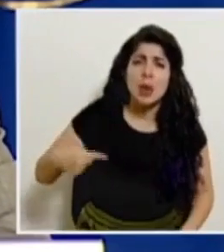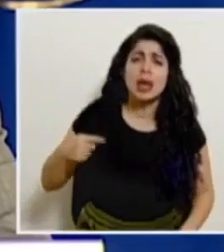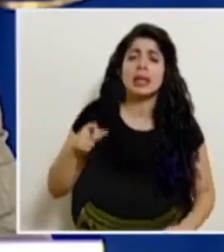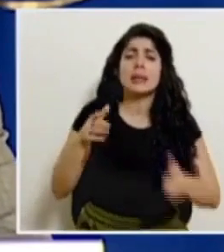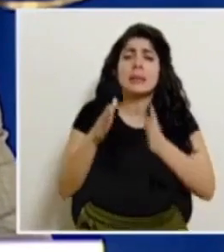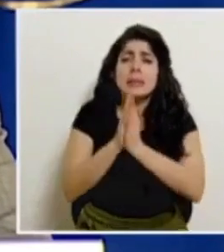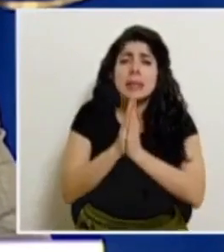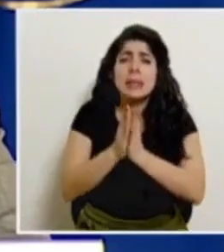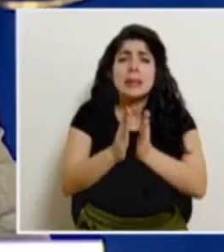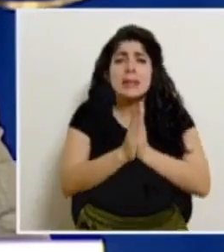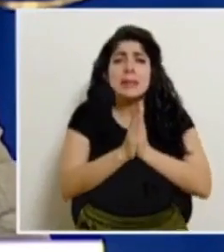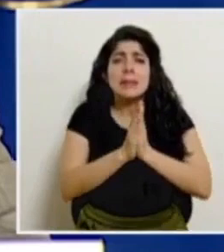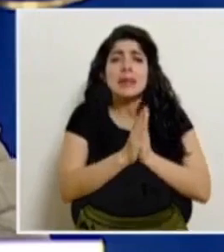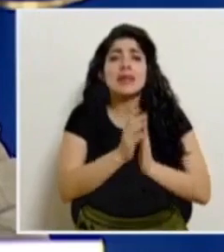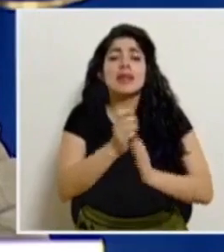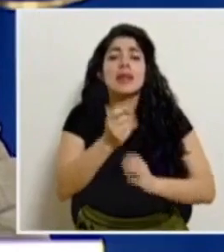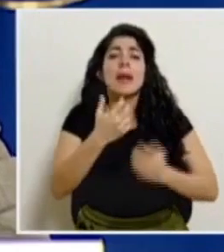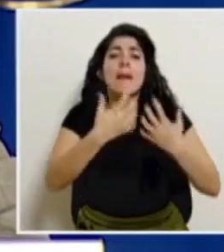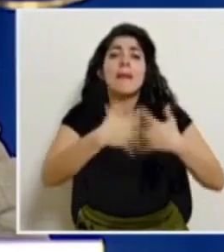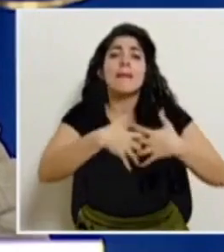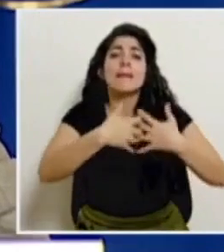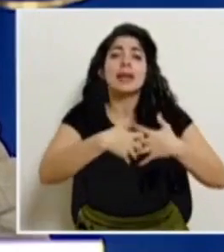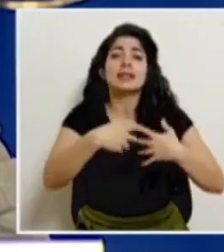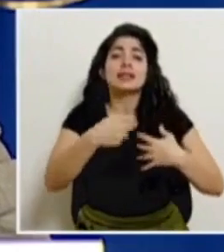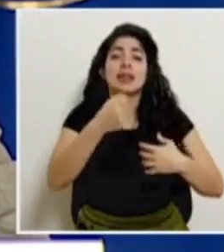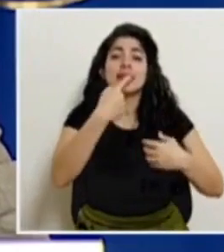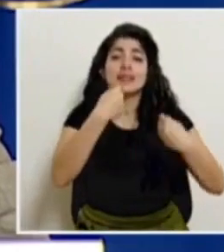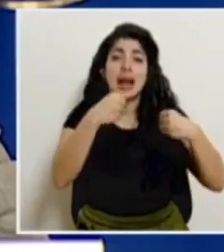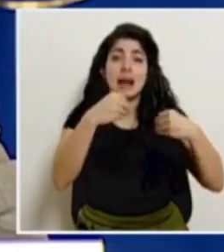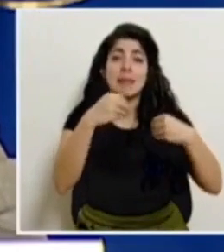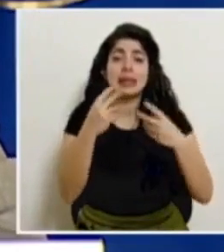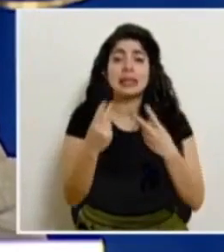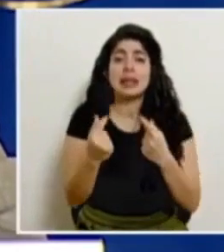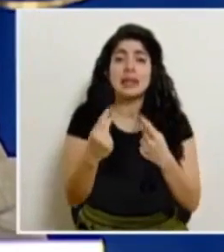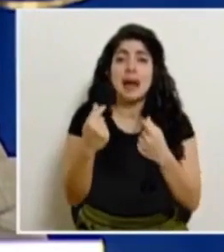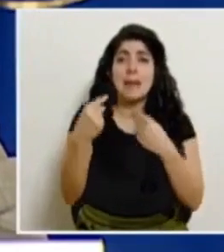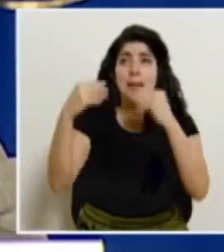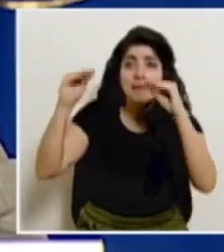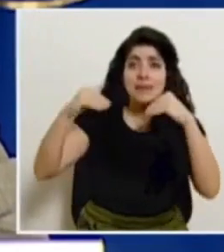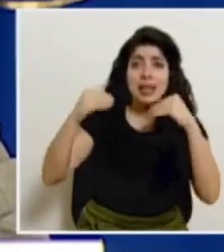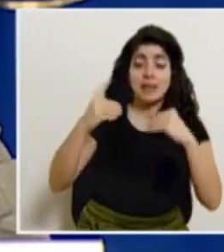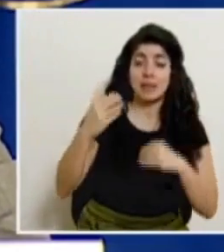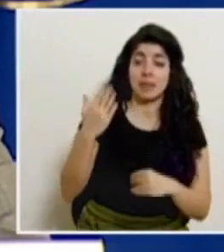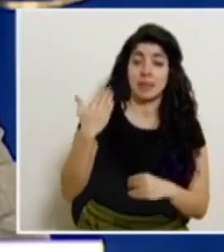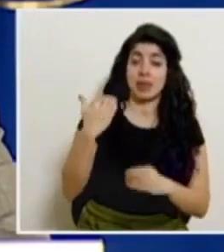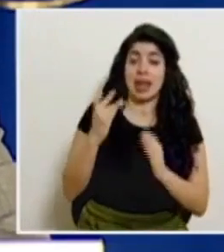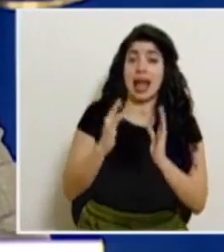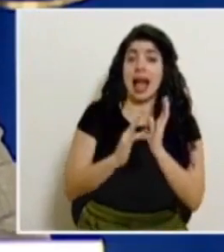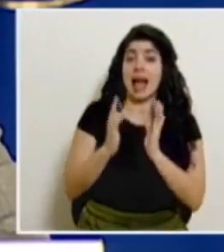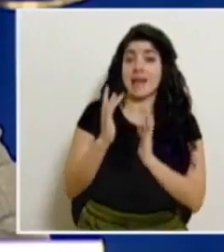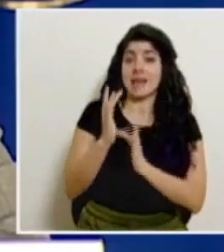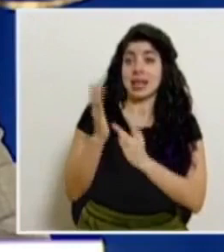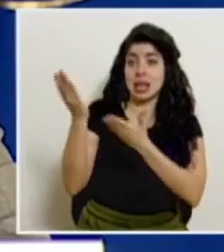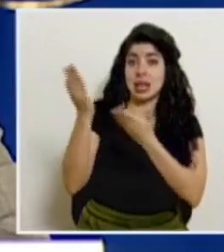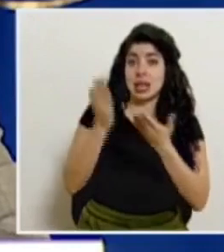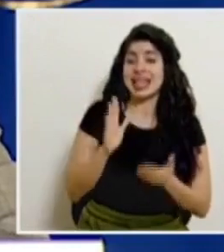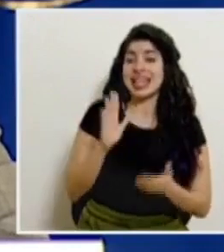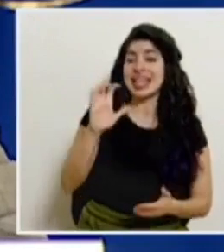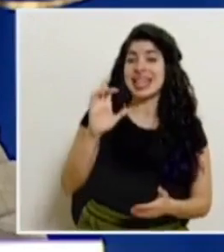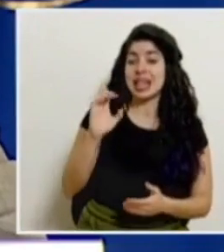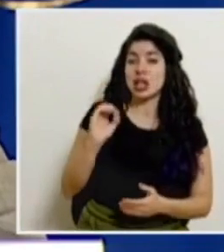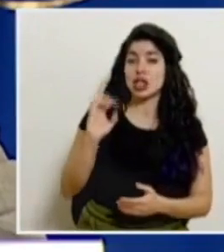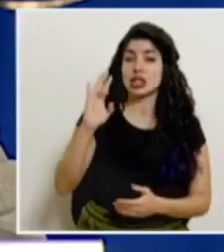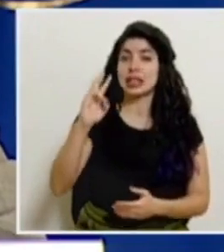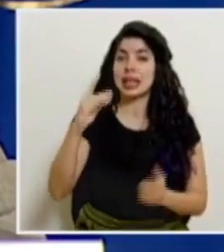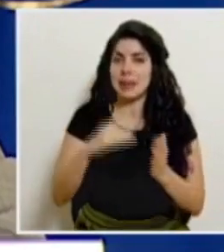solicitando a las farmacéuticas acelerar este proceso. En abril recibimos 507 mil